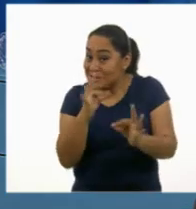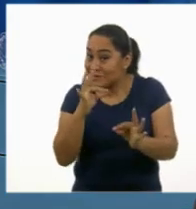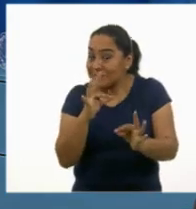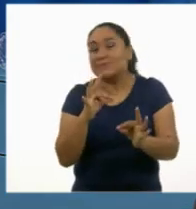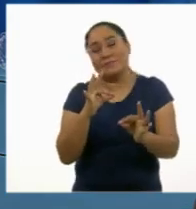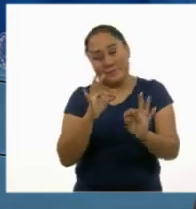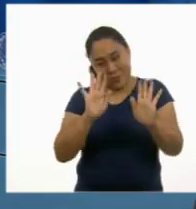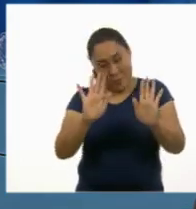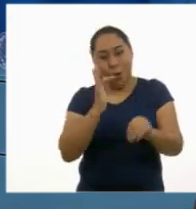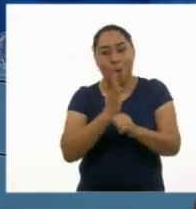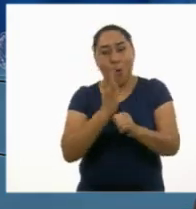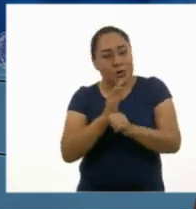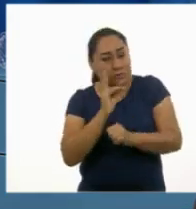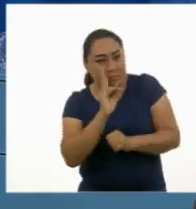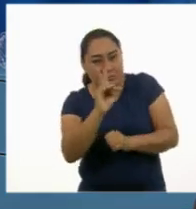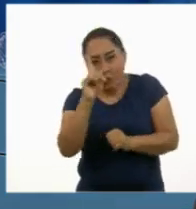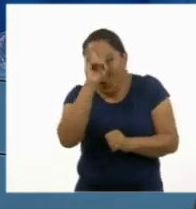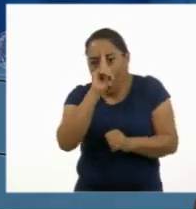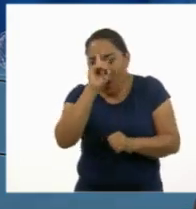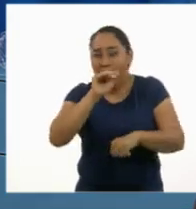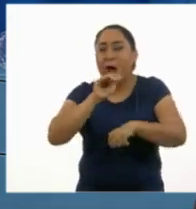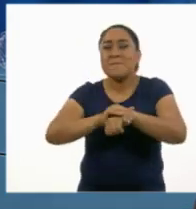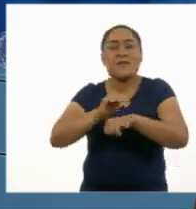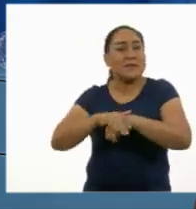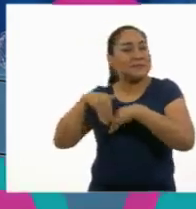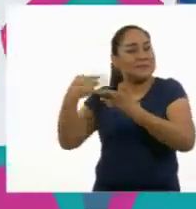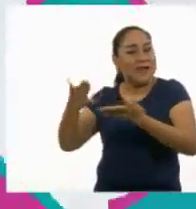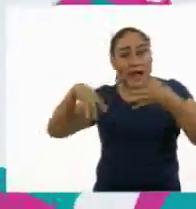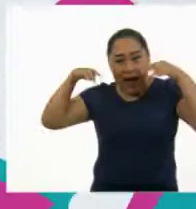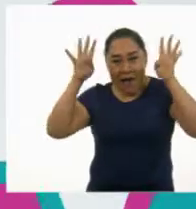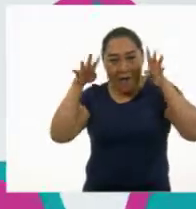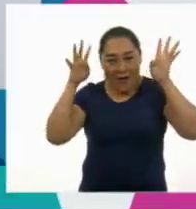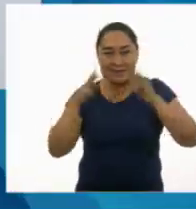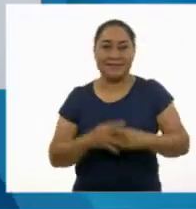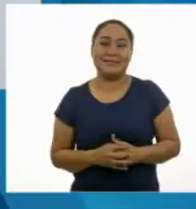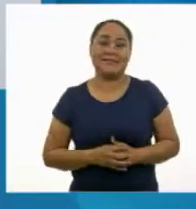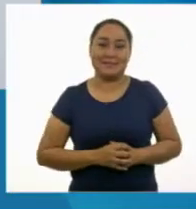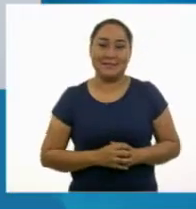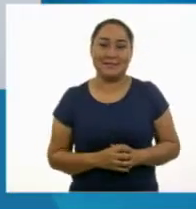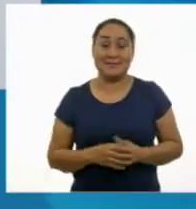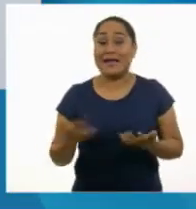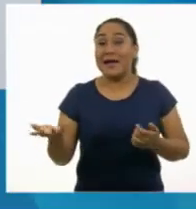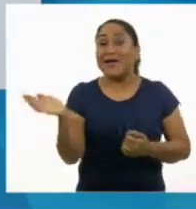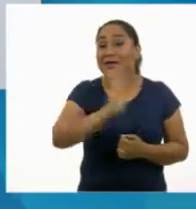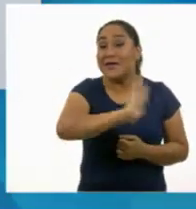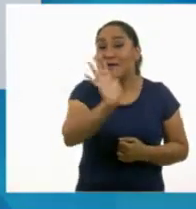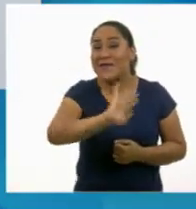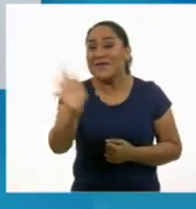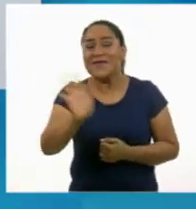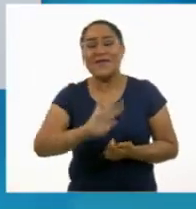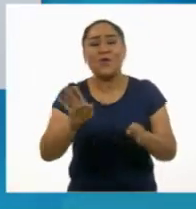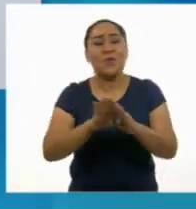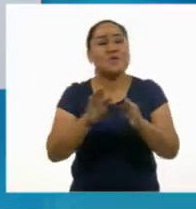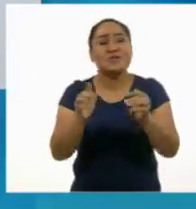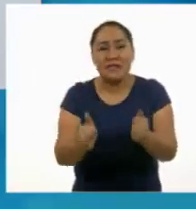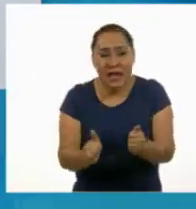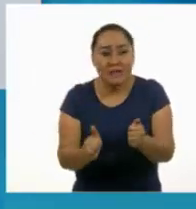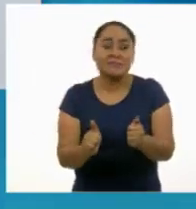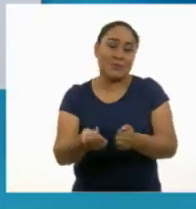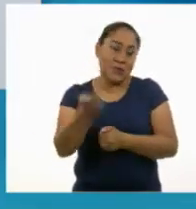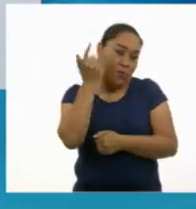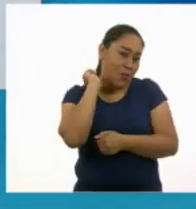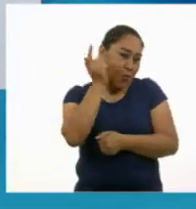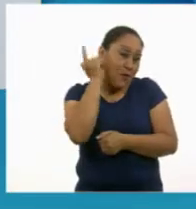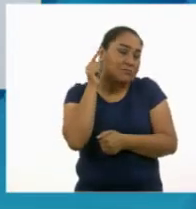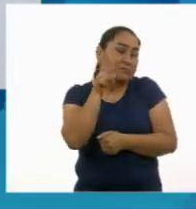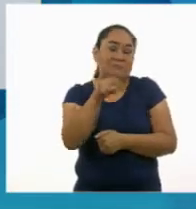vamos con un consejo de nuestro querido amigo AjoListo y comenzamos. ¡Hola! ¿Cómo están? Espero